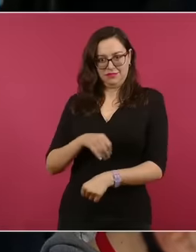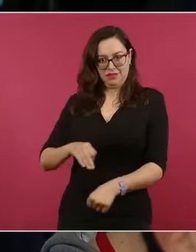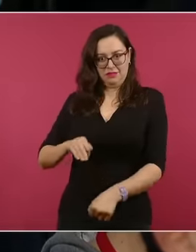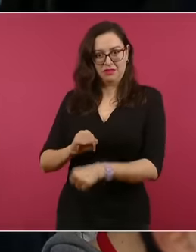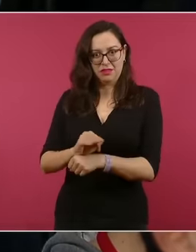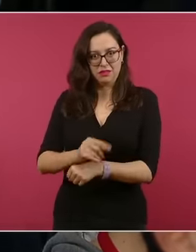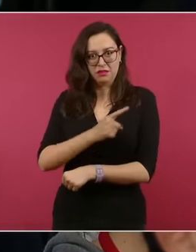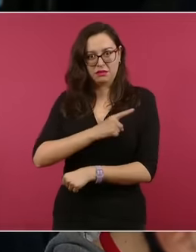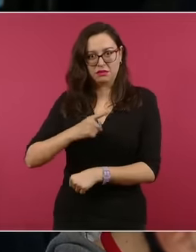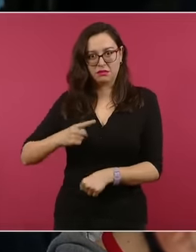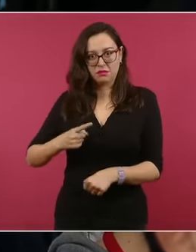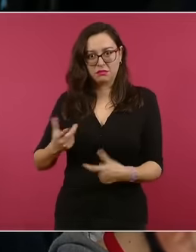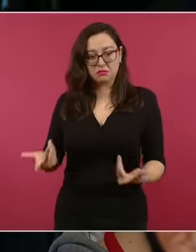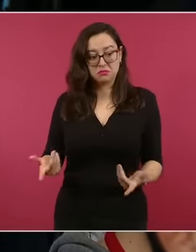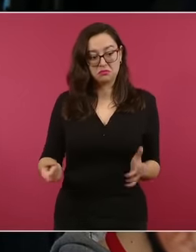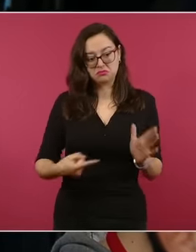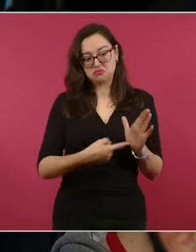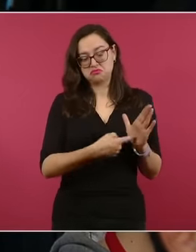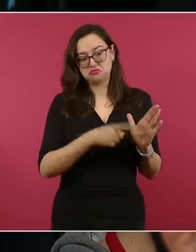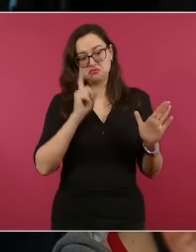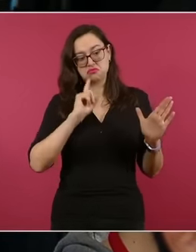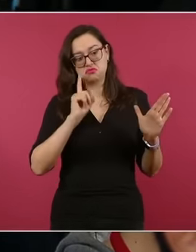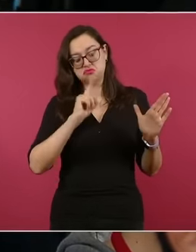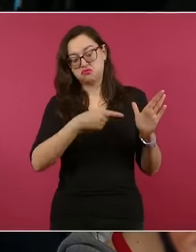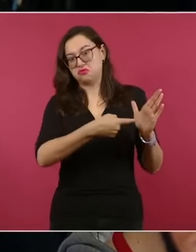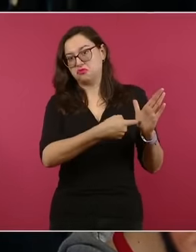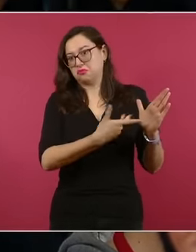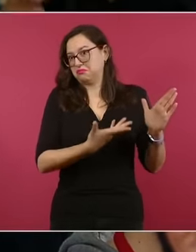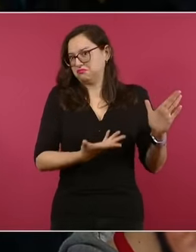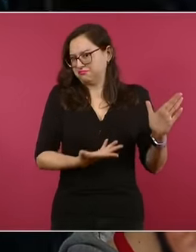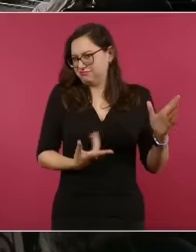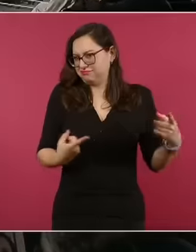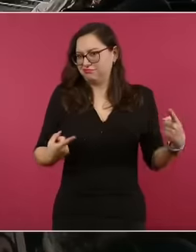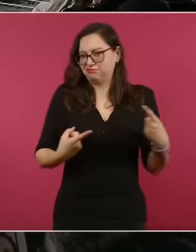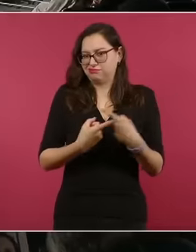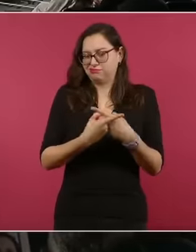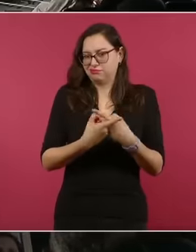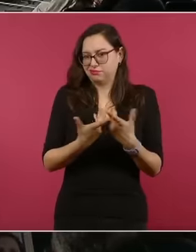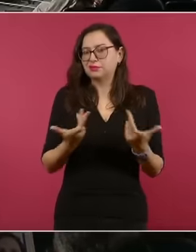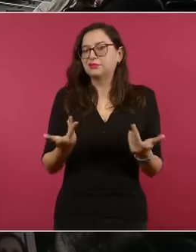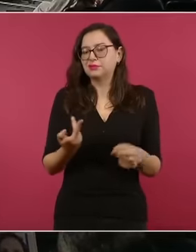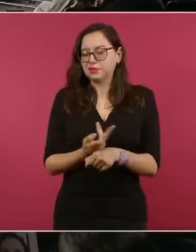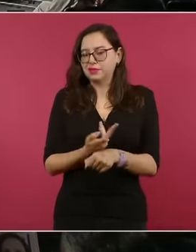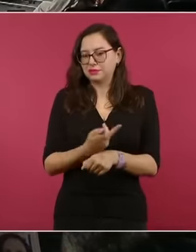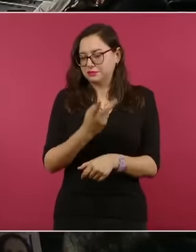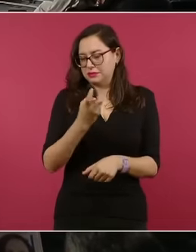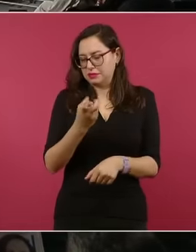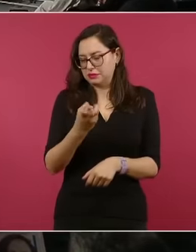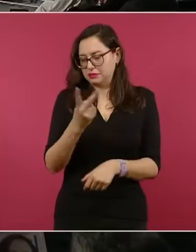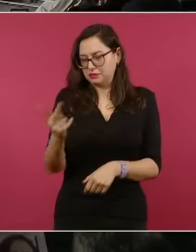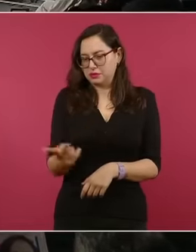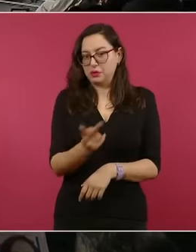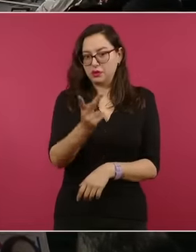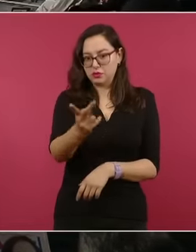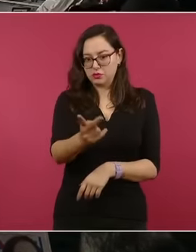que es la hermandad de los países. Esas serían mis preguntas. Muchas gracias. Bueno,